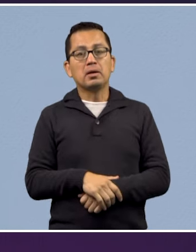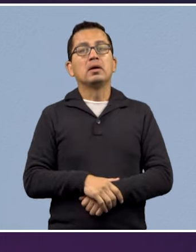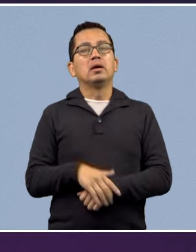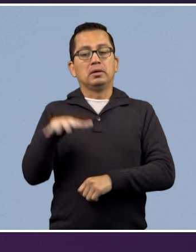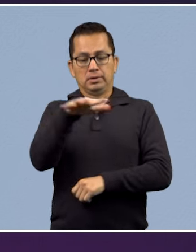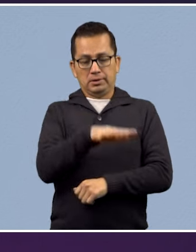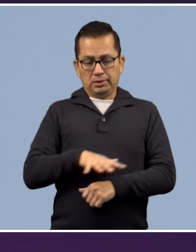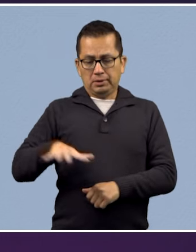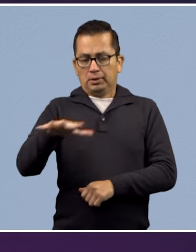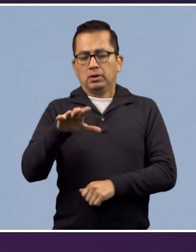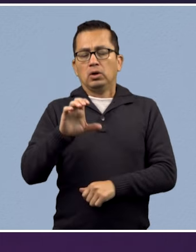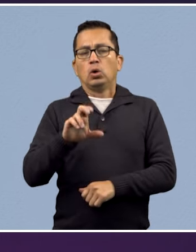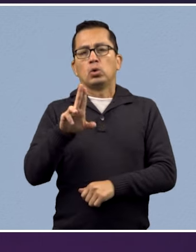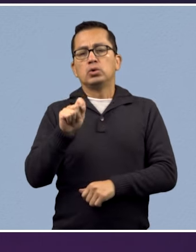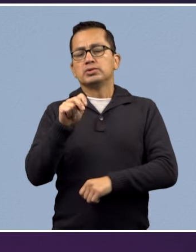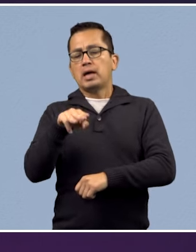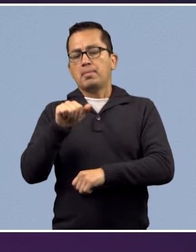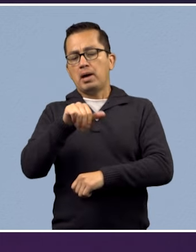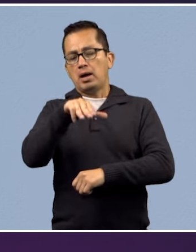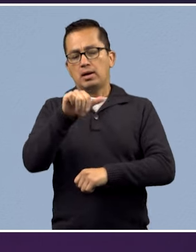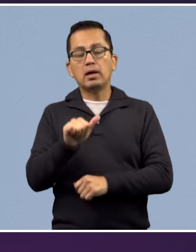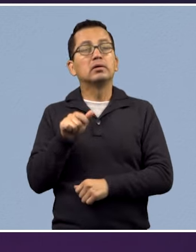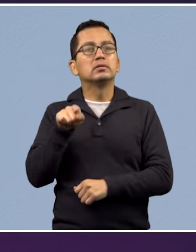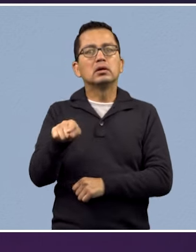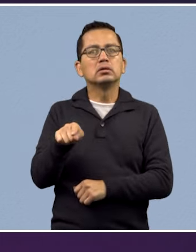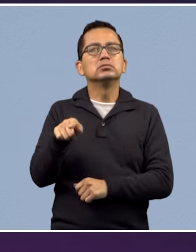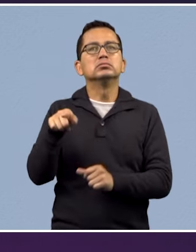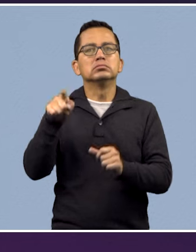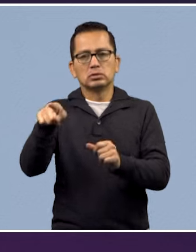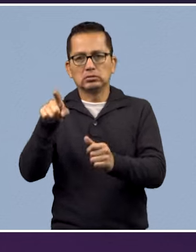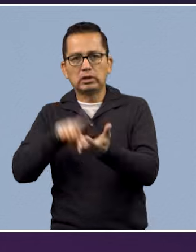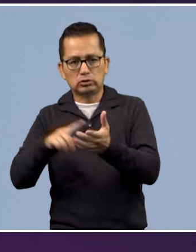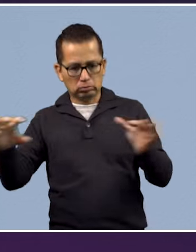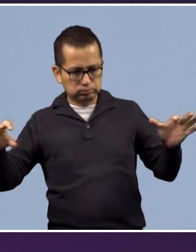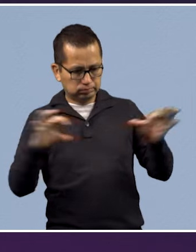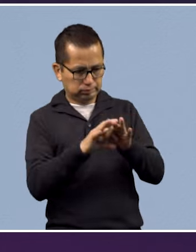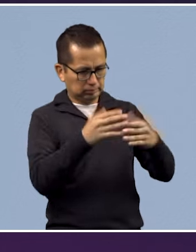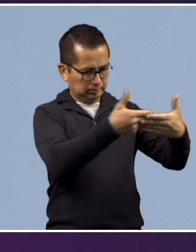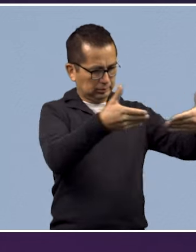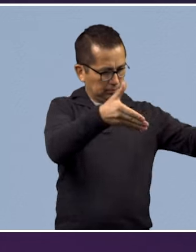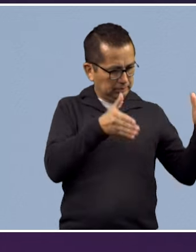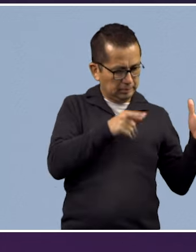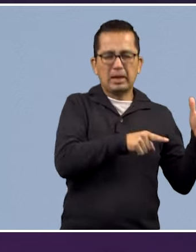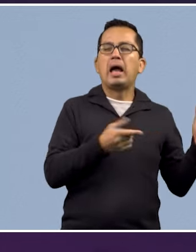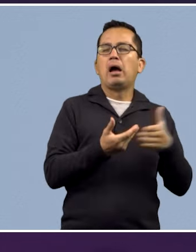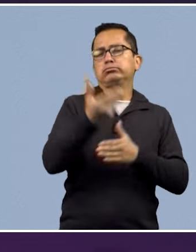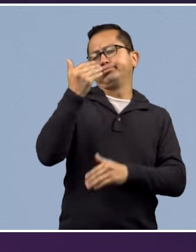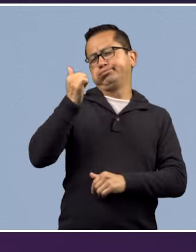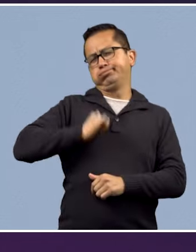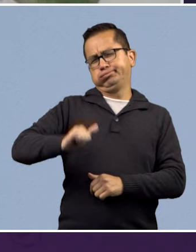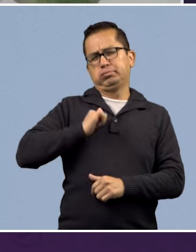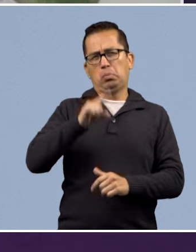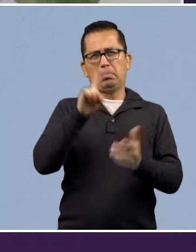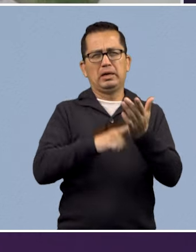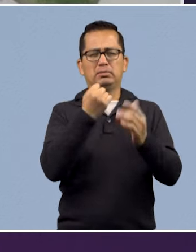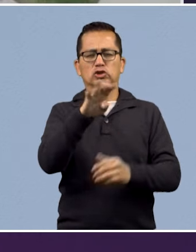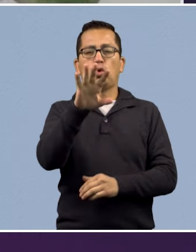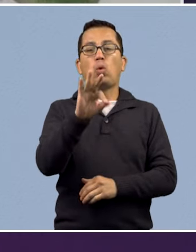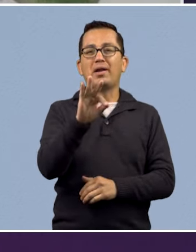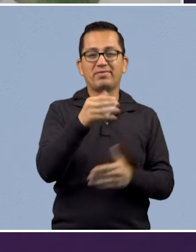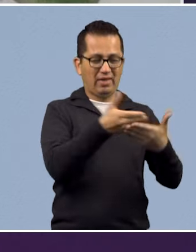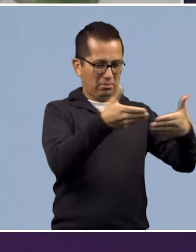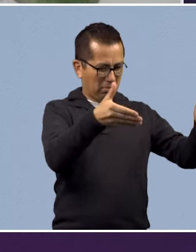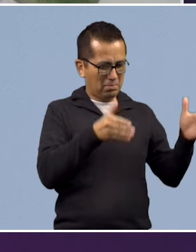se desarrolló utilizando parte de la infraestructura del sistema hidroeléctrico Miguel Alemán, el cual fue desarrollado en los